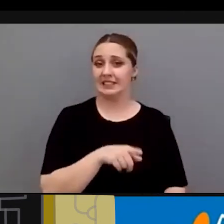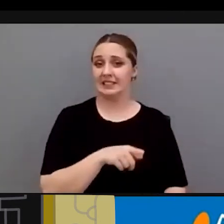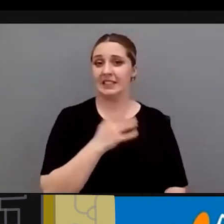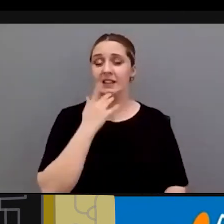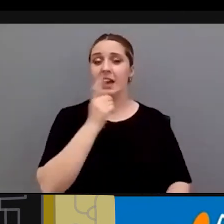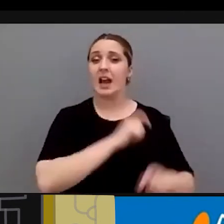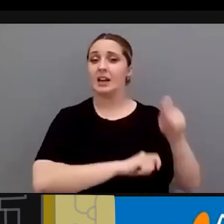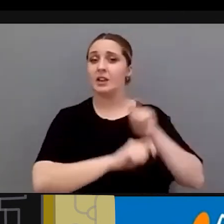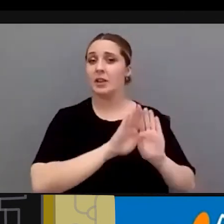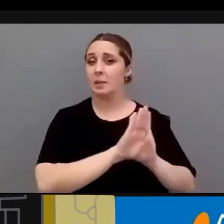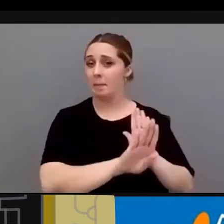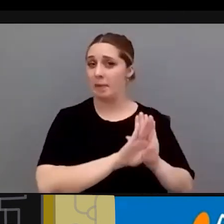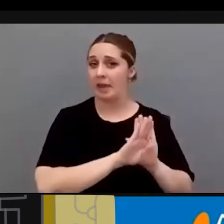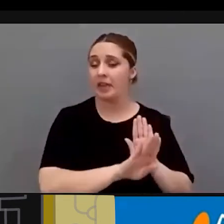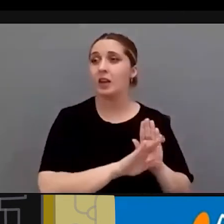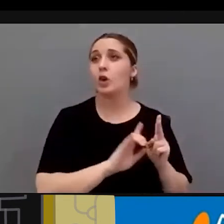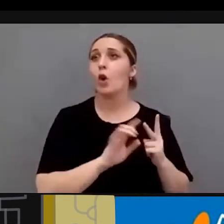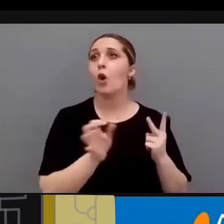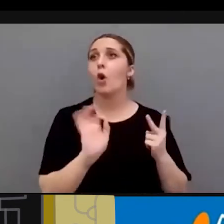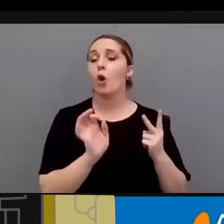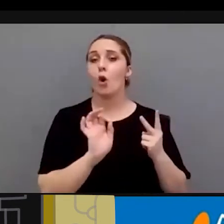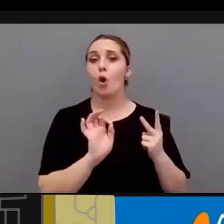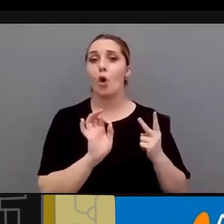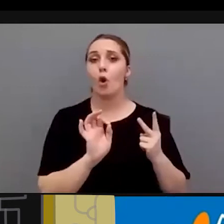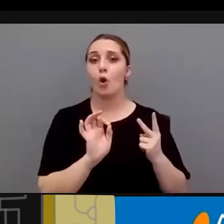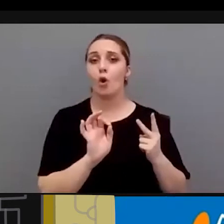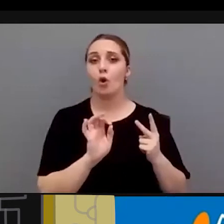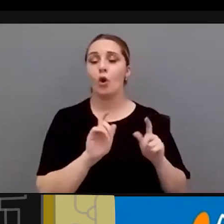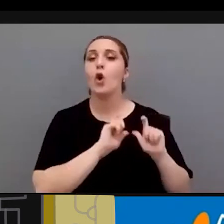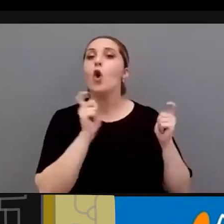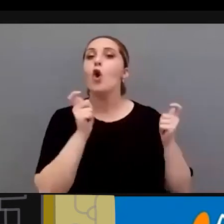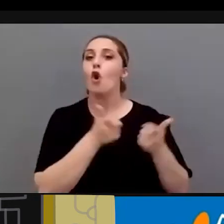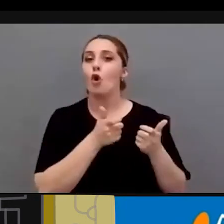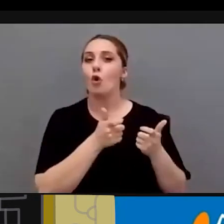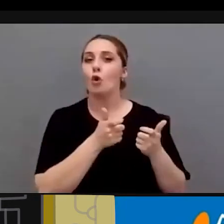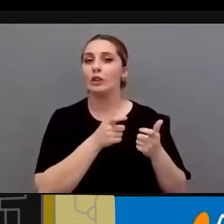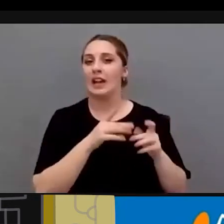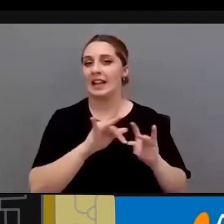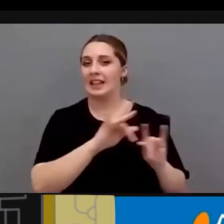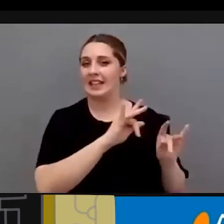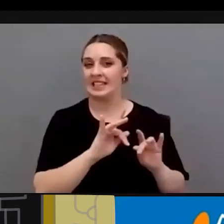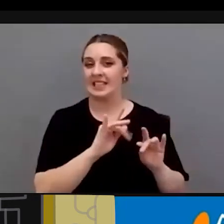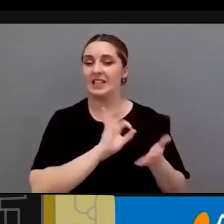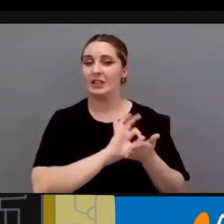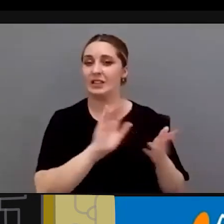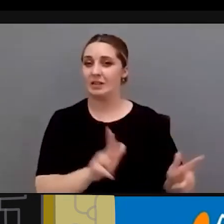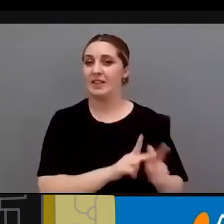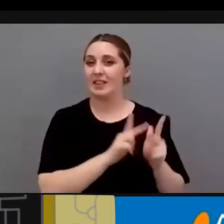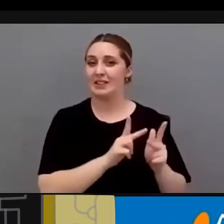asociaciones vecinales o a la junta del distrito a los servicios sociales